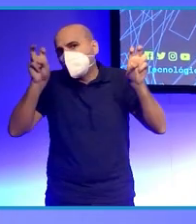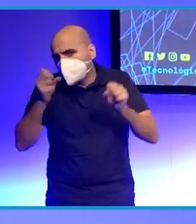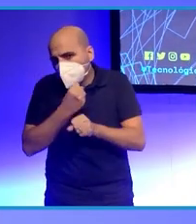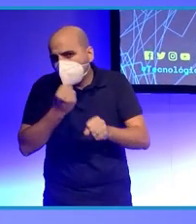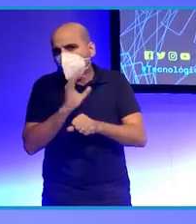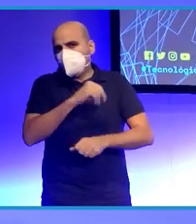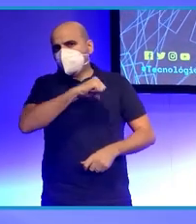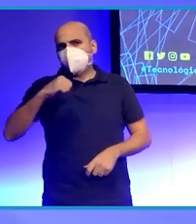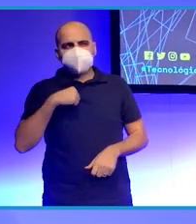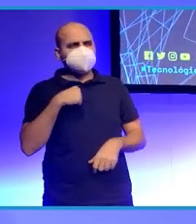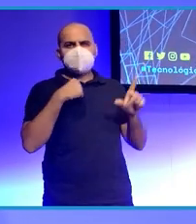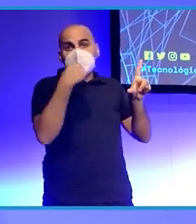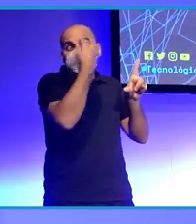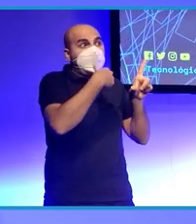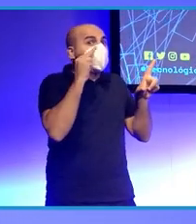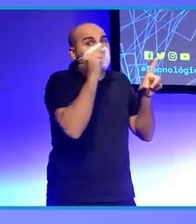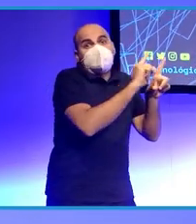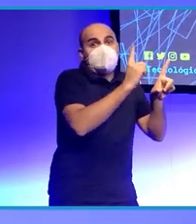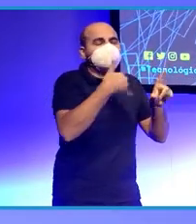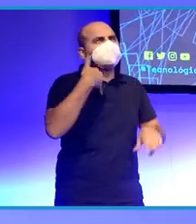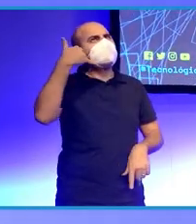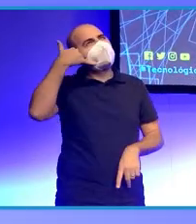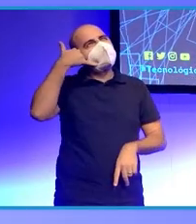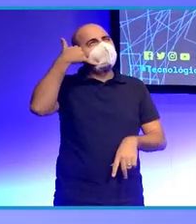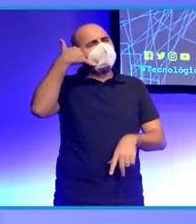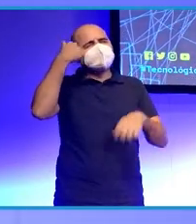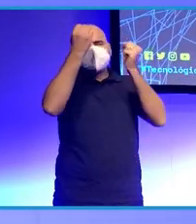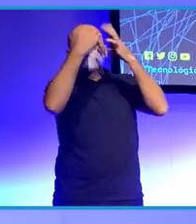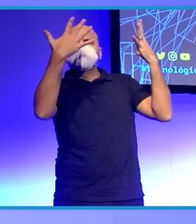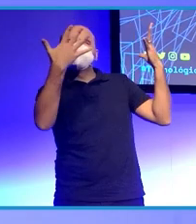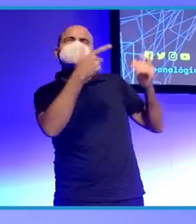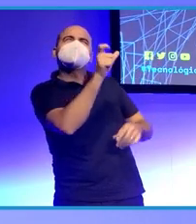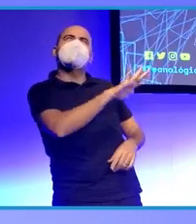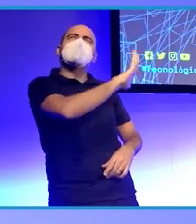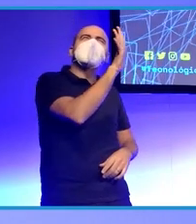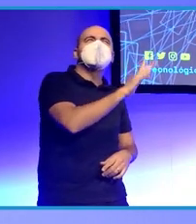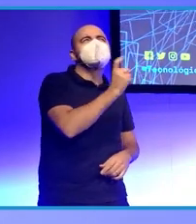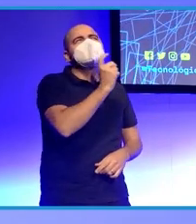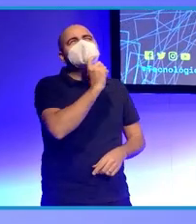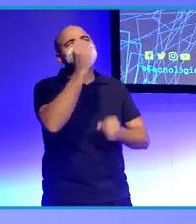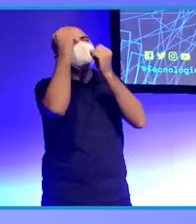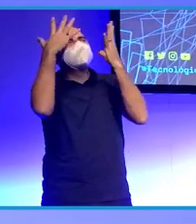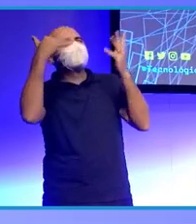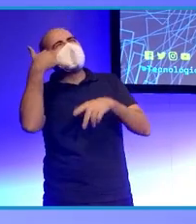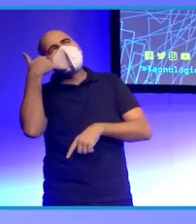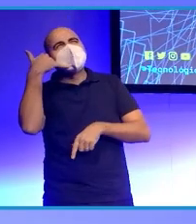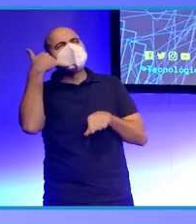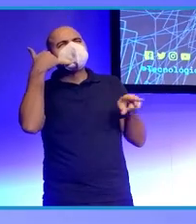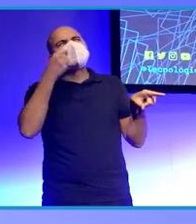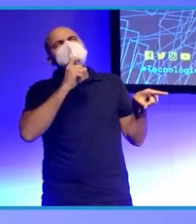sin verle la cara y automáticamente le asignamos un rostro, una apariencia. Realmente es nuestra imaginación la que está trabajando.